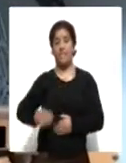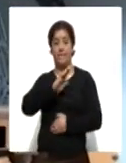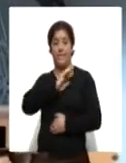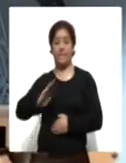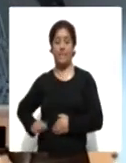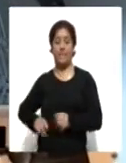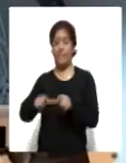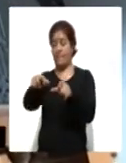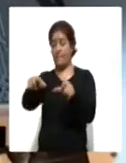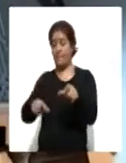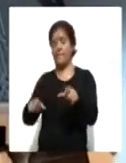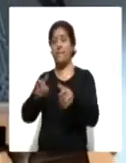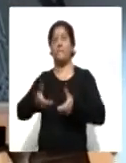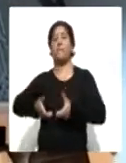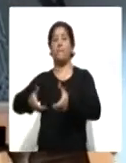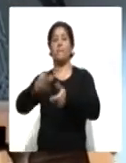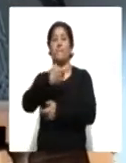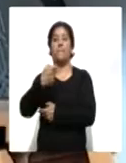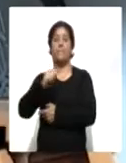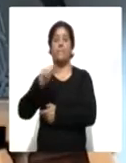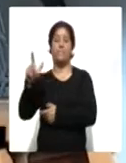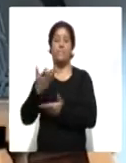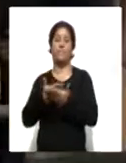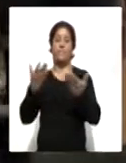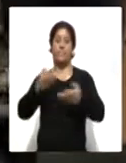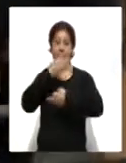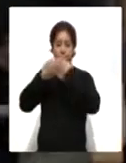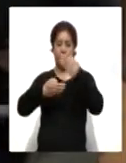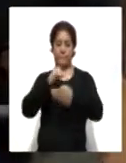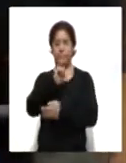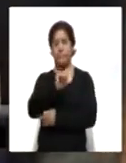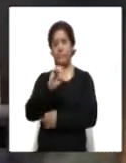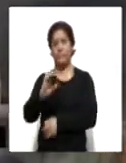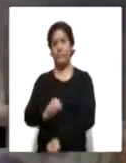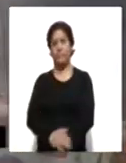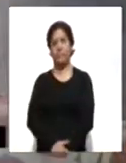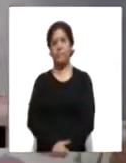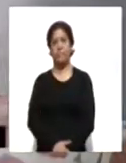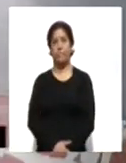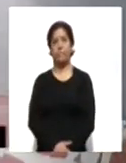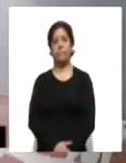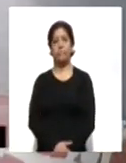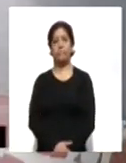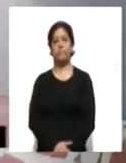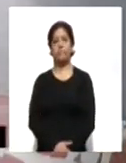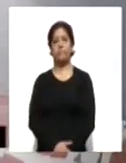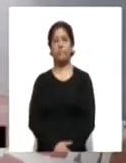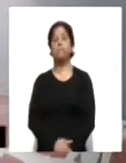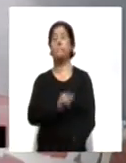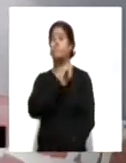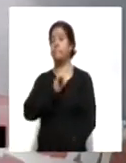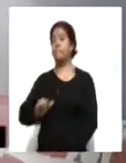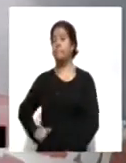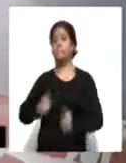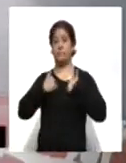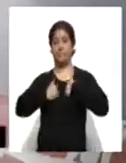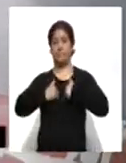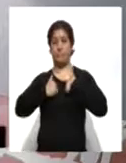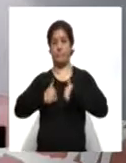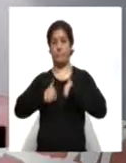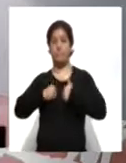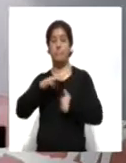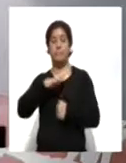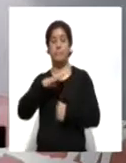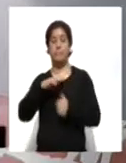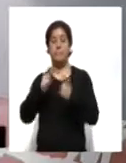Xicotengat. Con información de Altagracia Corona, Ahora Noticias. El Ayuntamiento de Chautempan activó un